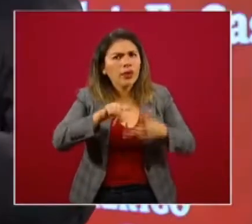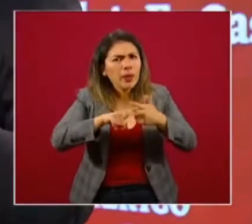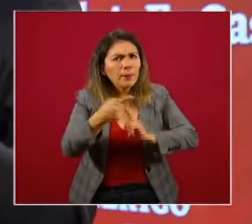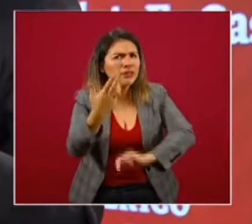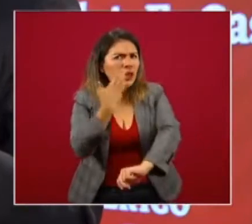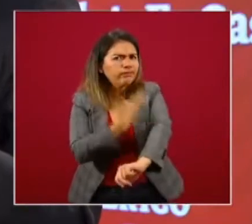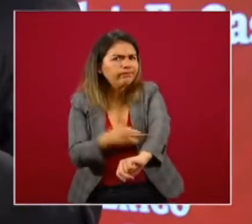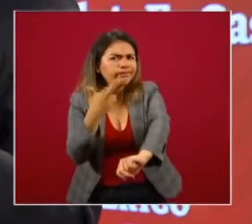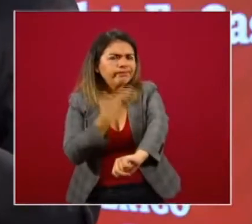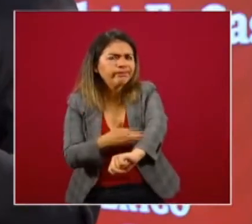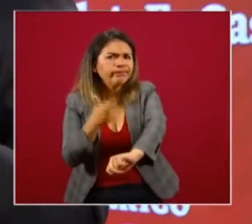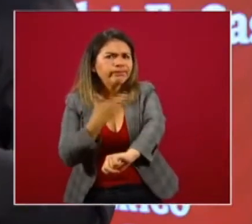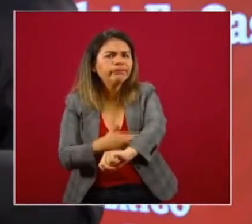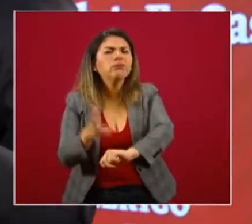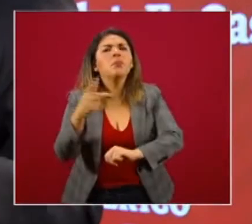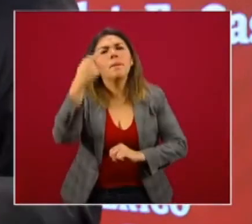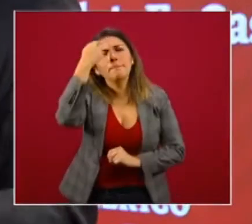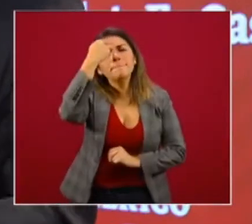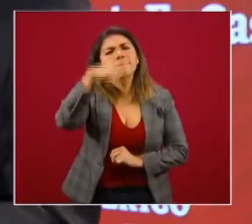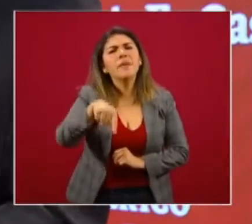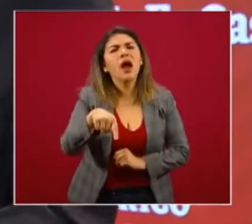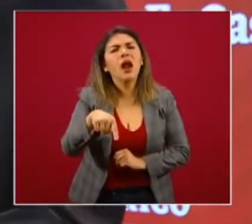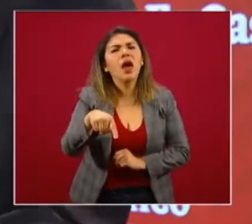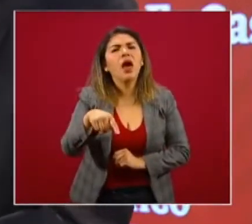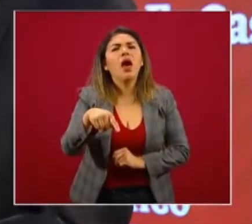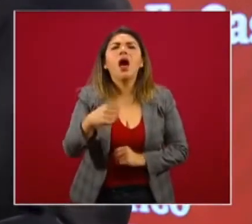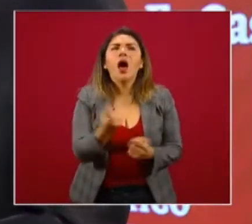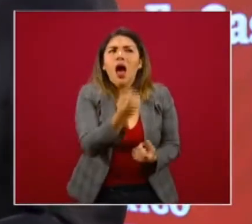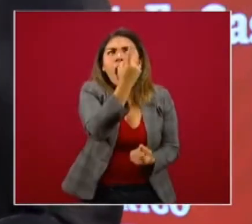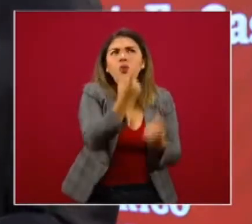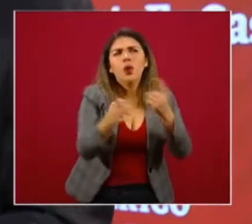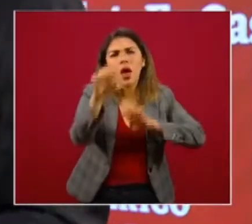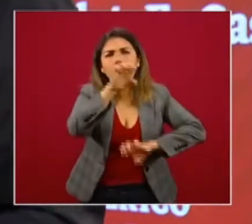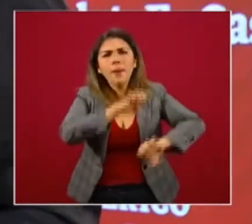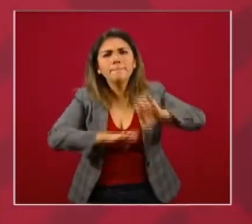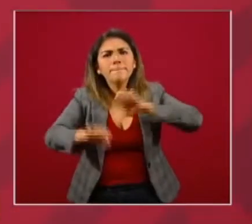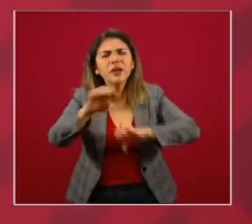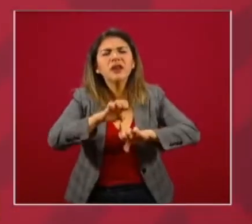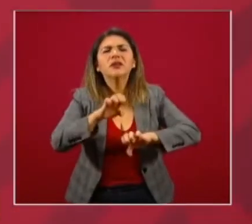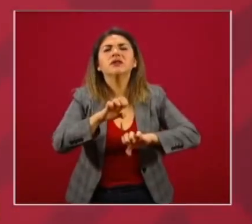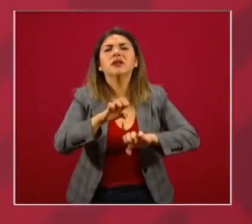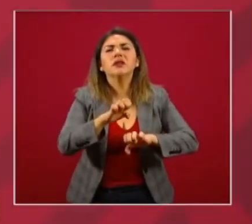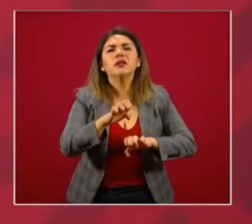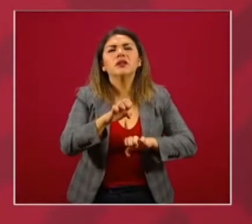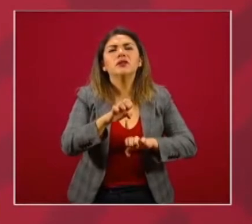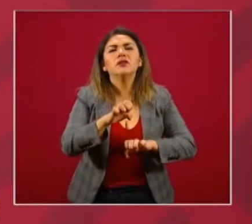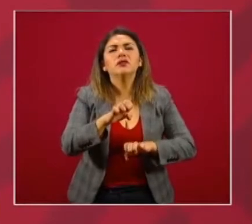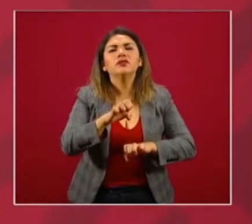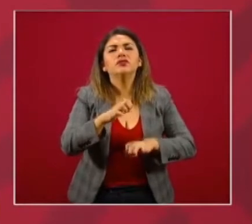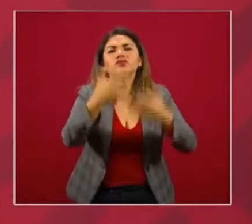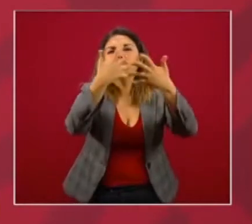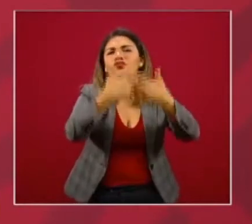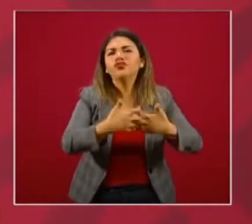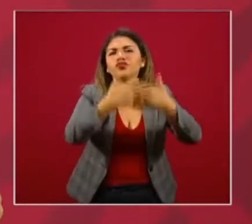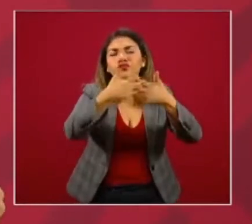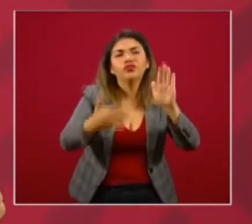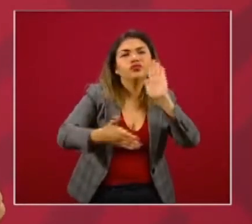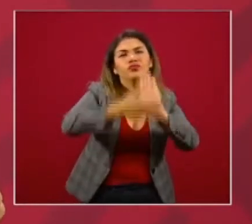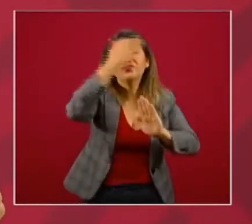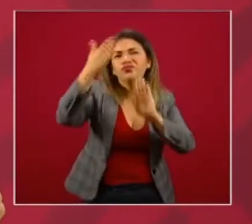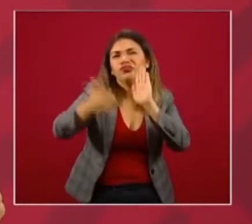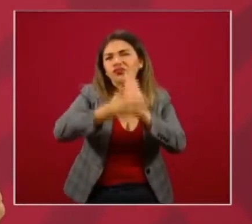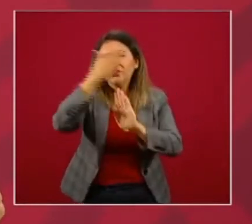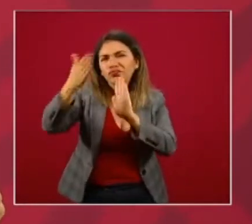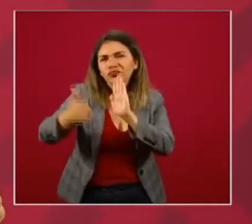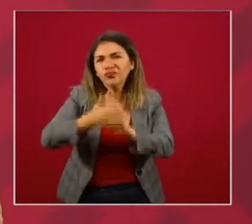los trámites para que empresas de la industria de la construcción,